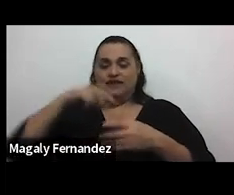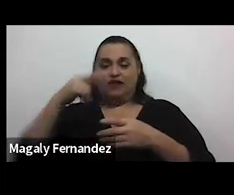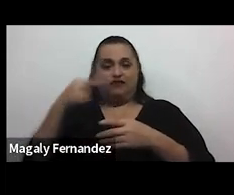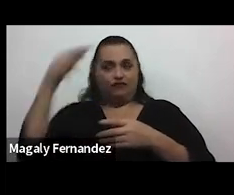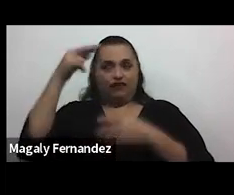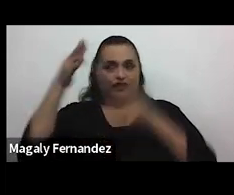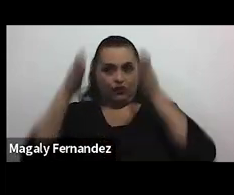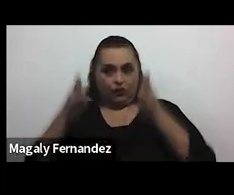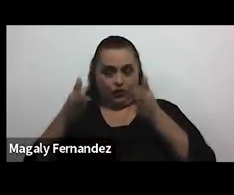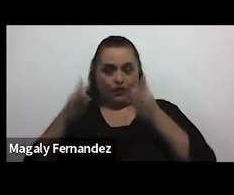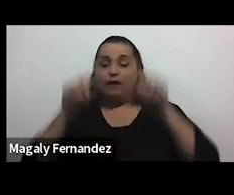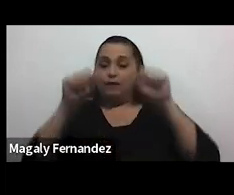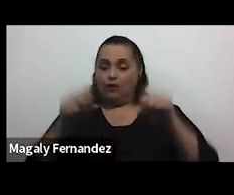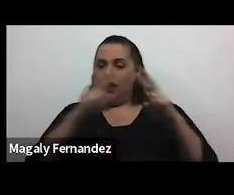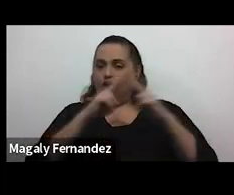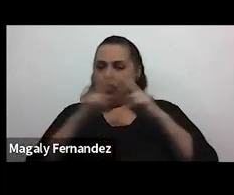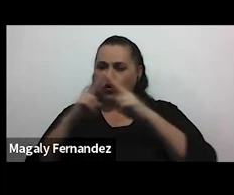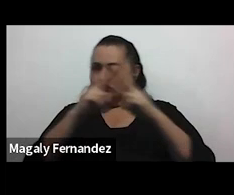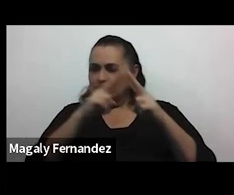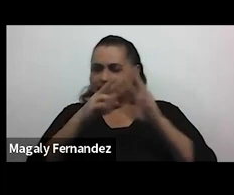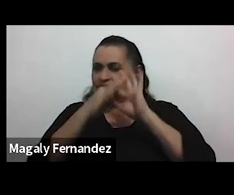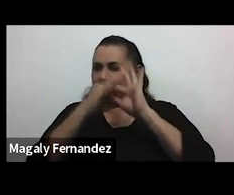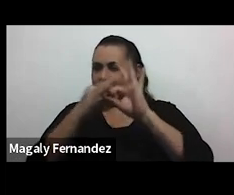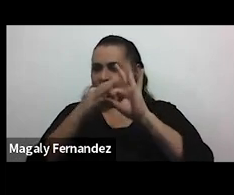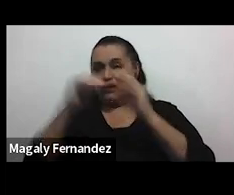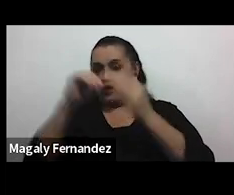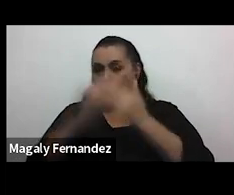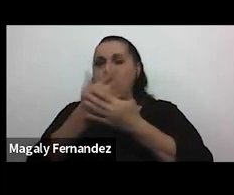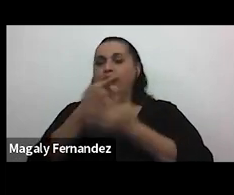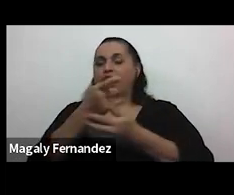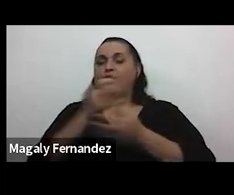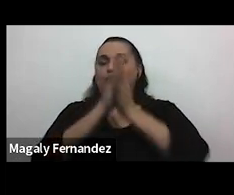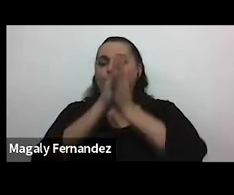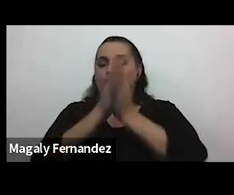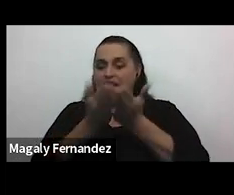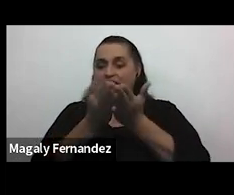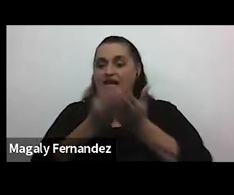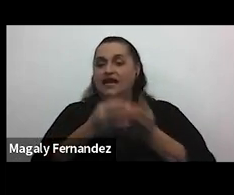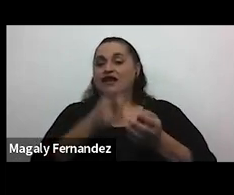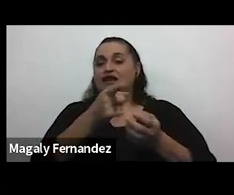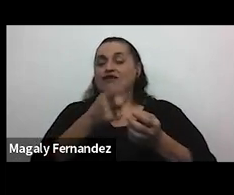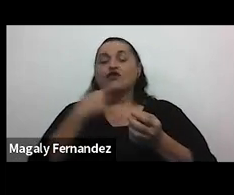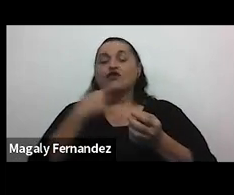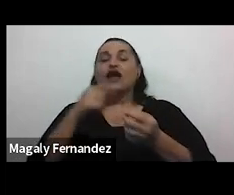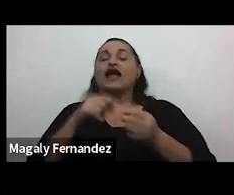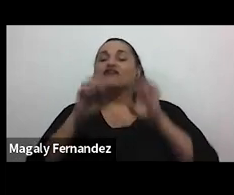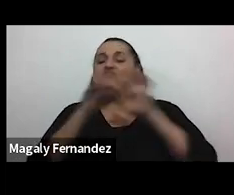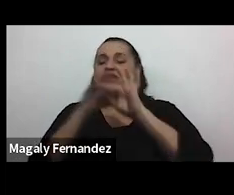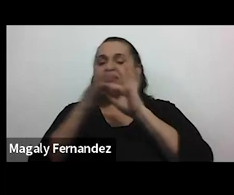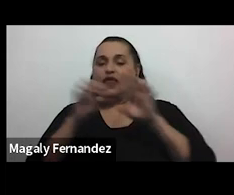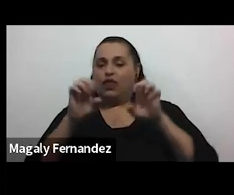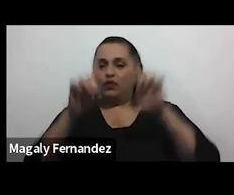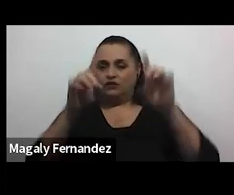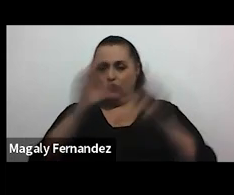para que puedan conocer un poquito acerca de su nuevo libro relacionada con la educación costalicente